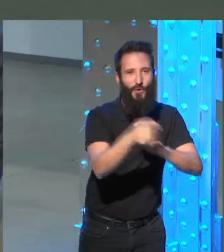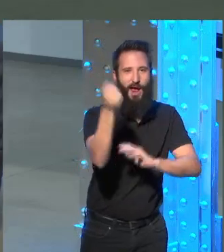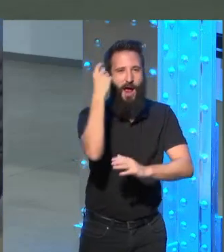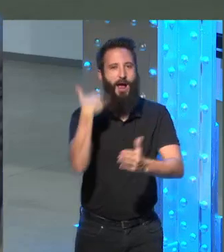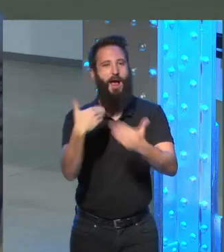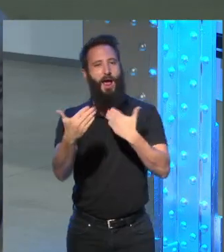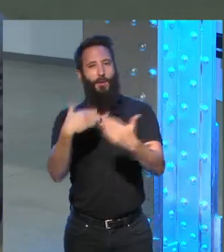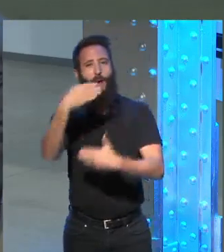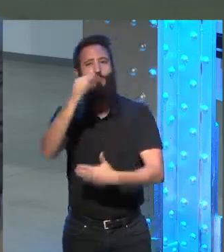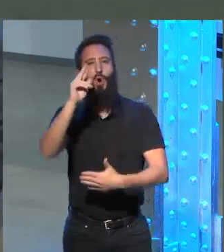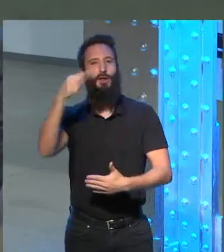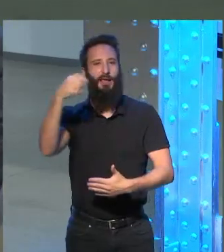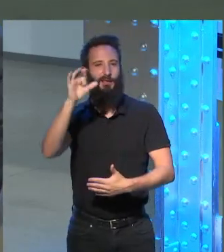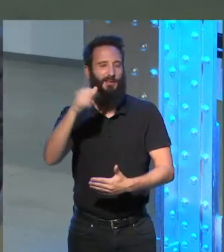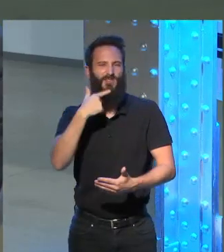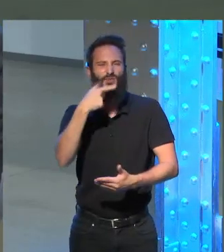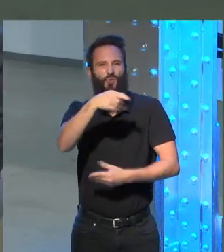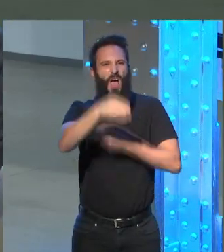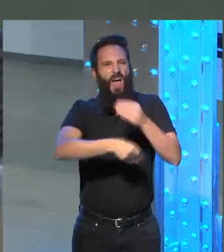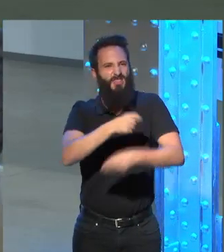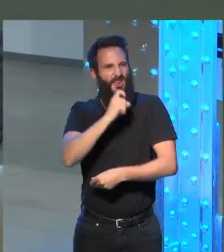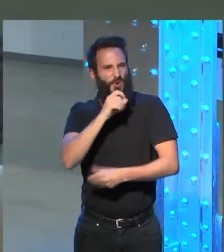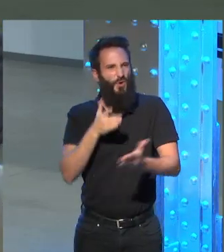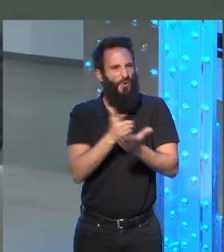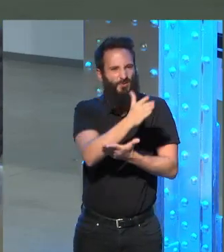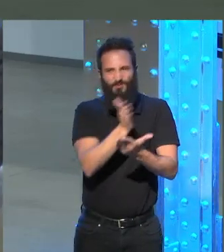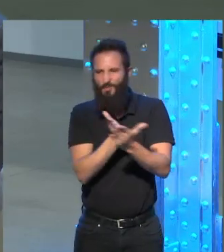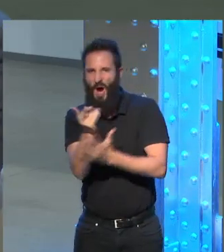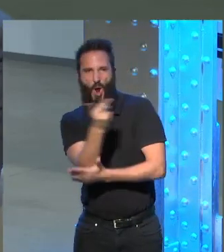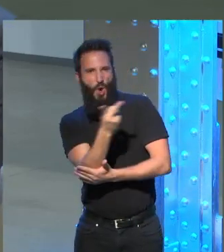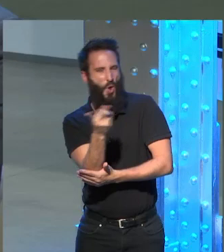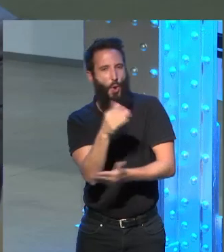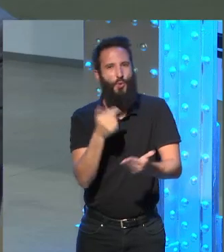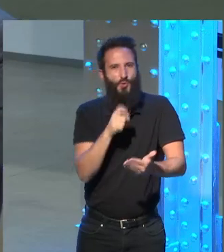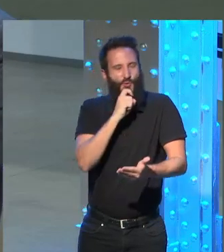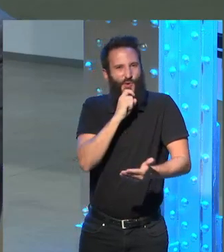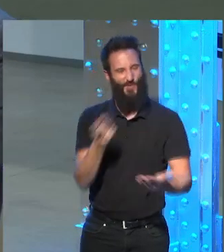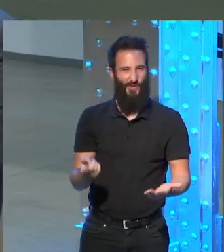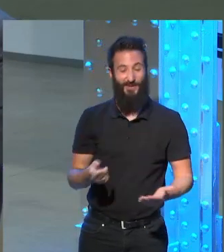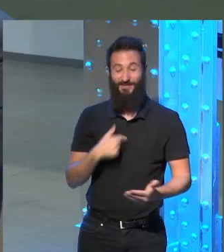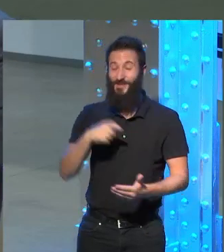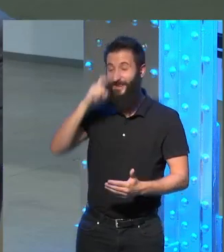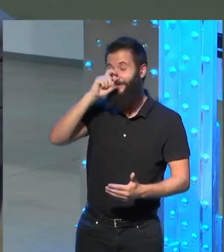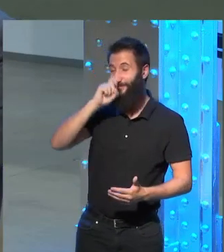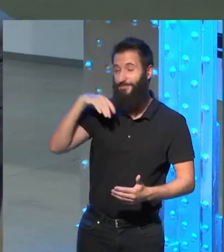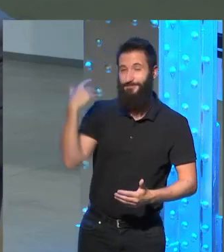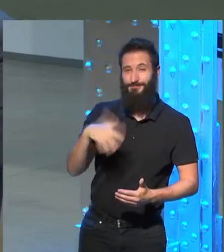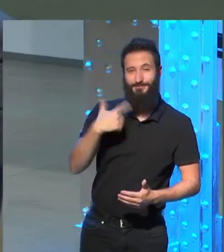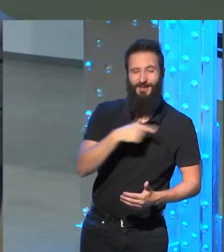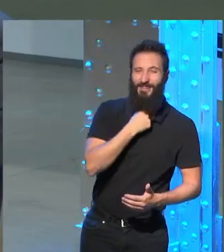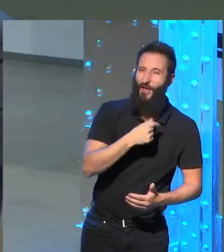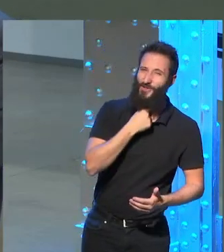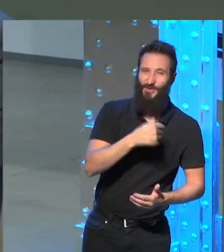de Borges ¿cómo hacías para compaginar esos dos mundos que son tan... recuerdo es que fue muy divertido porque la